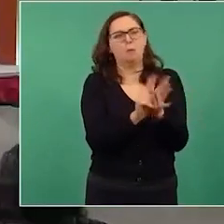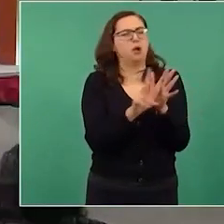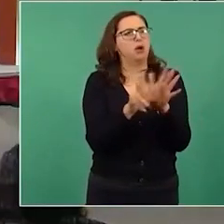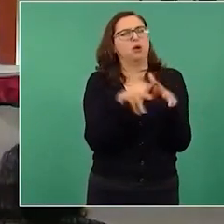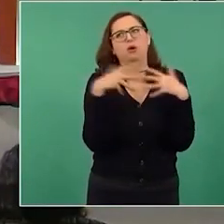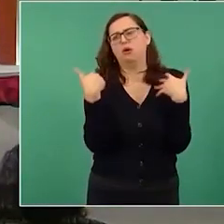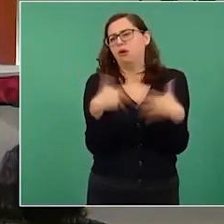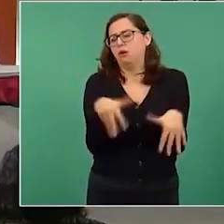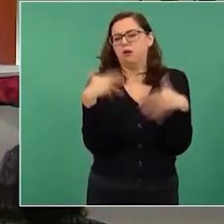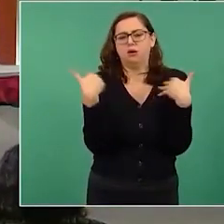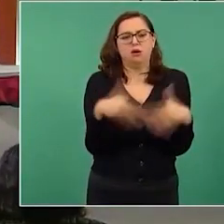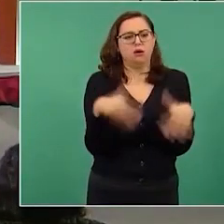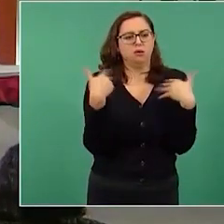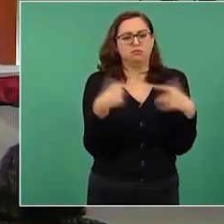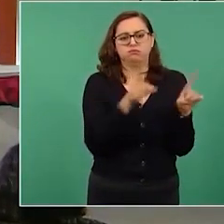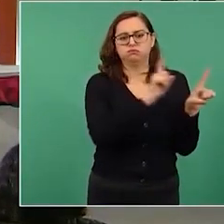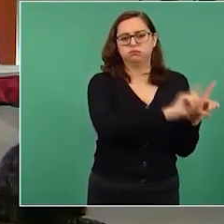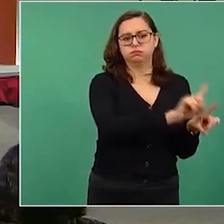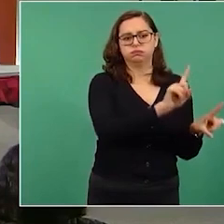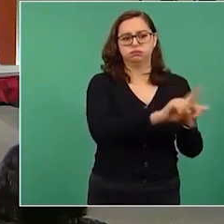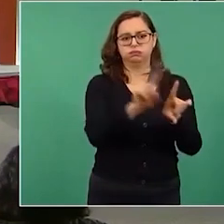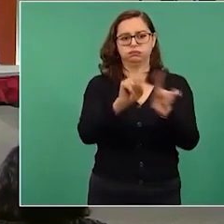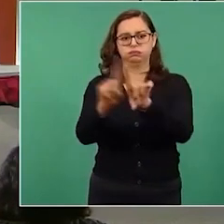el Washington Post.